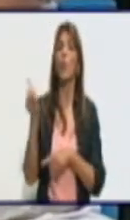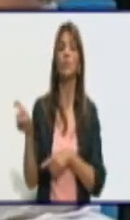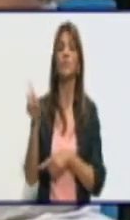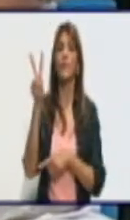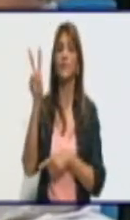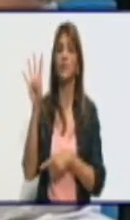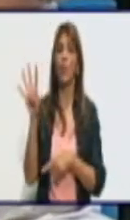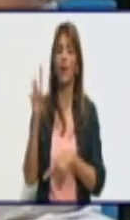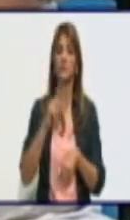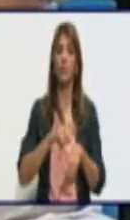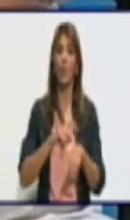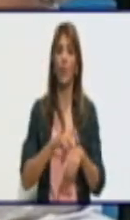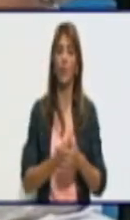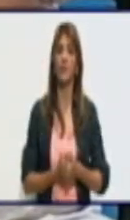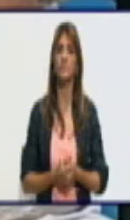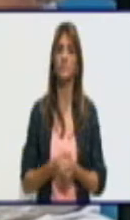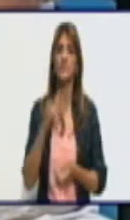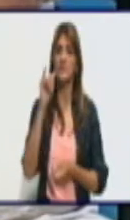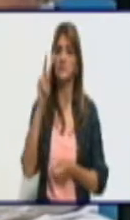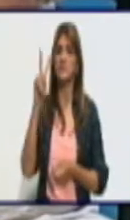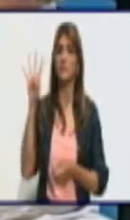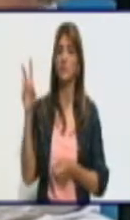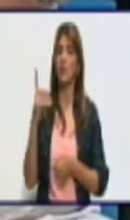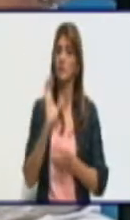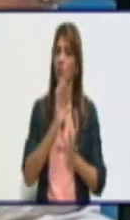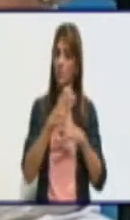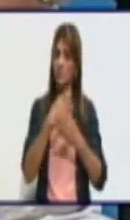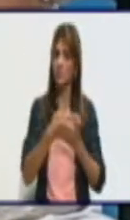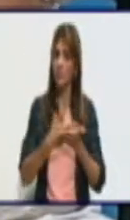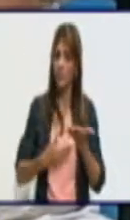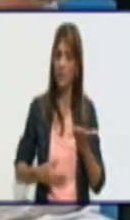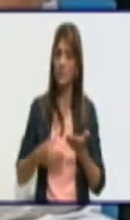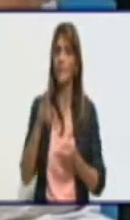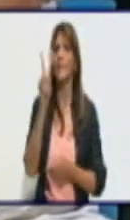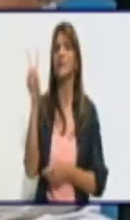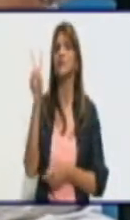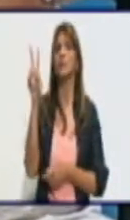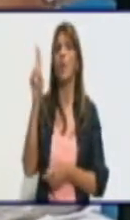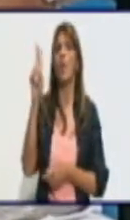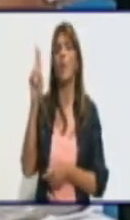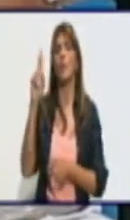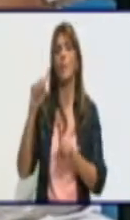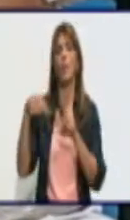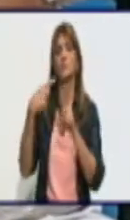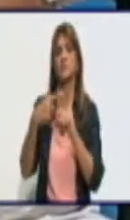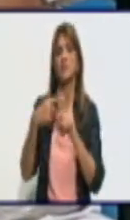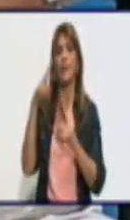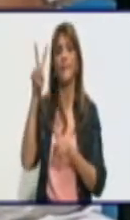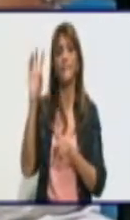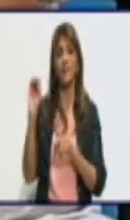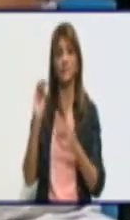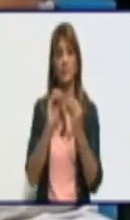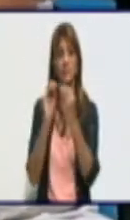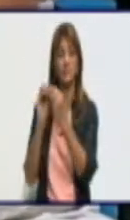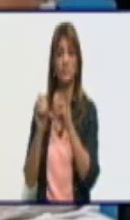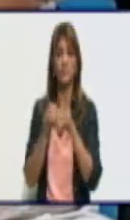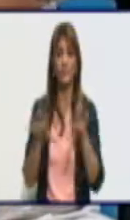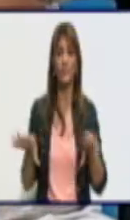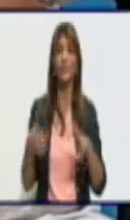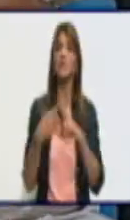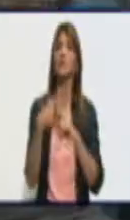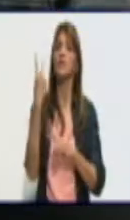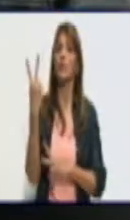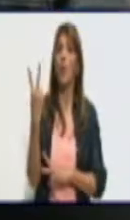660 muestras procesadas, 22 de ellas fueron positivas, 20 correspondientes a una transmisión autóctona y 2 a